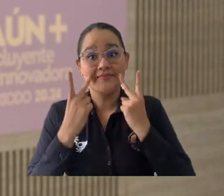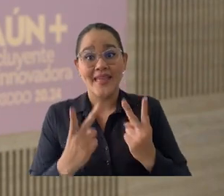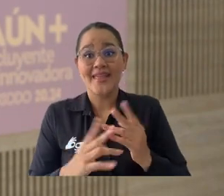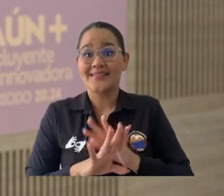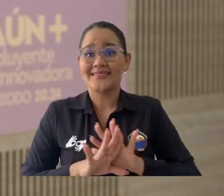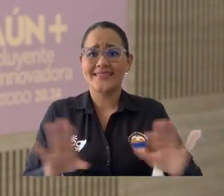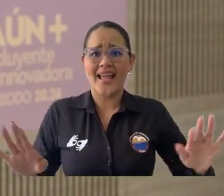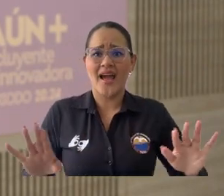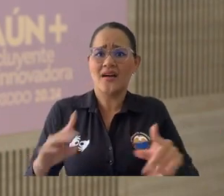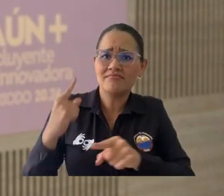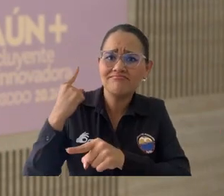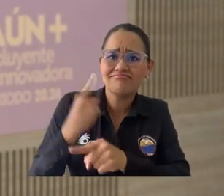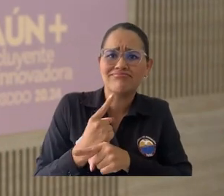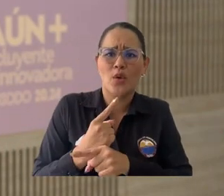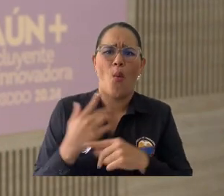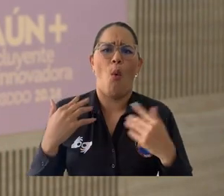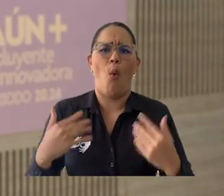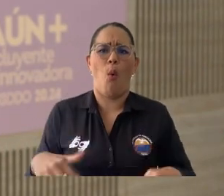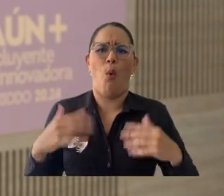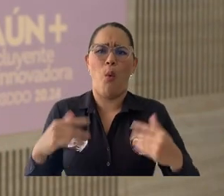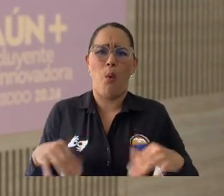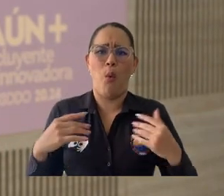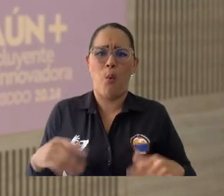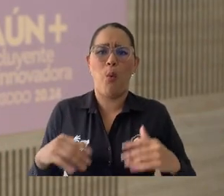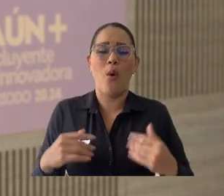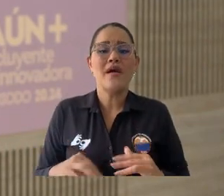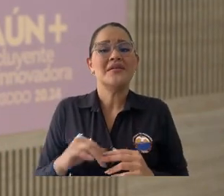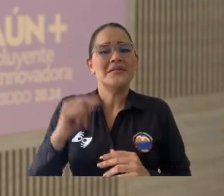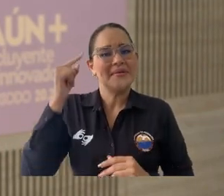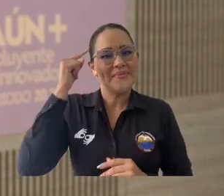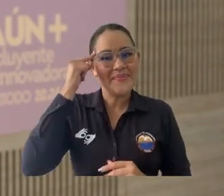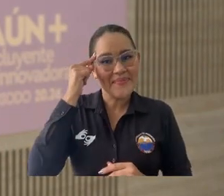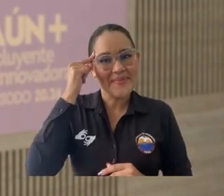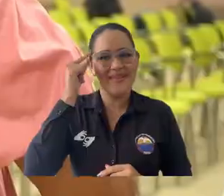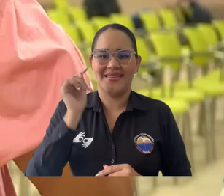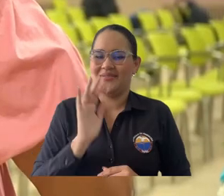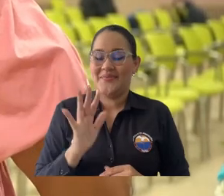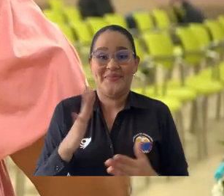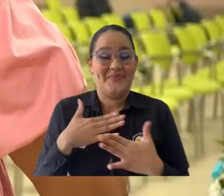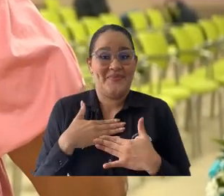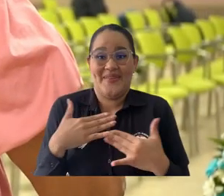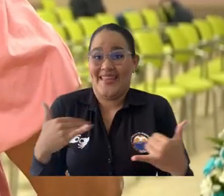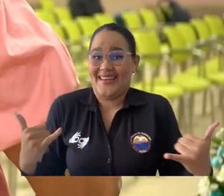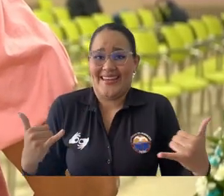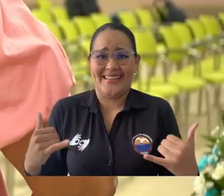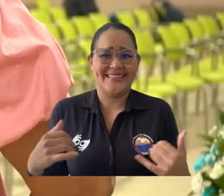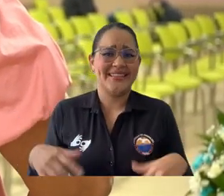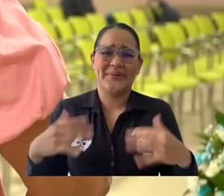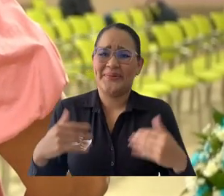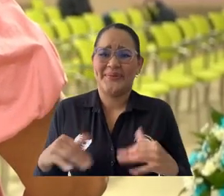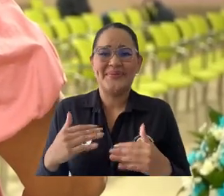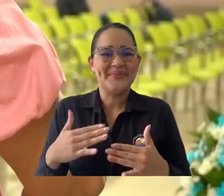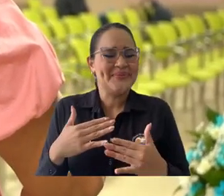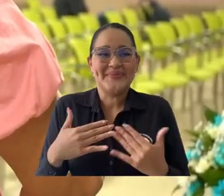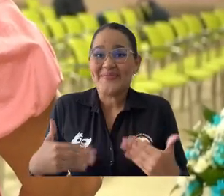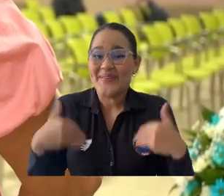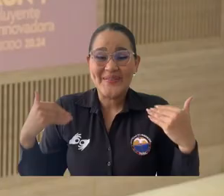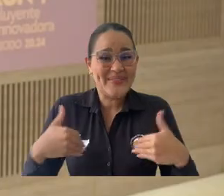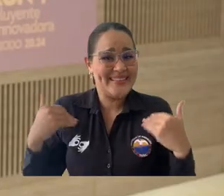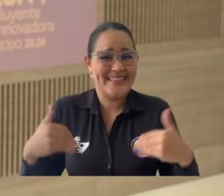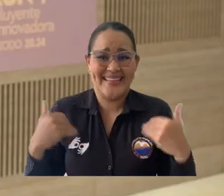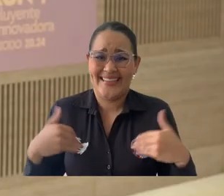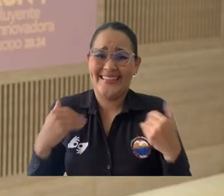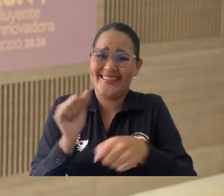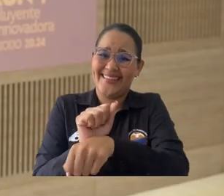a este punto que mi hija ha llegado, pues para mí ha sido una felicidad, o sea me siento muy alegre.